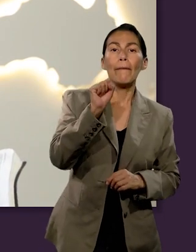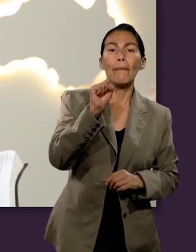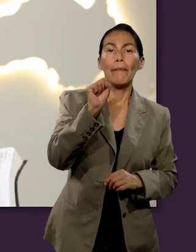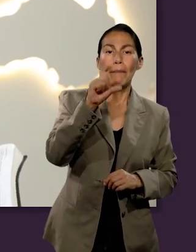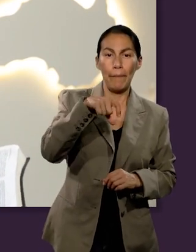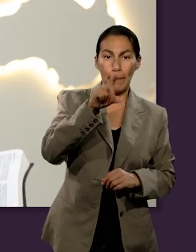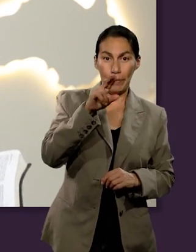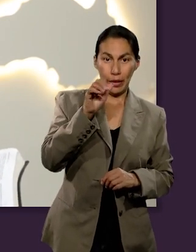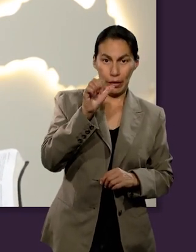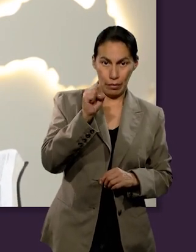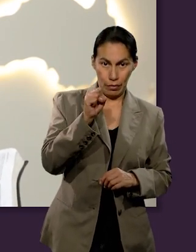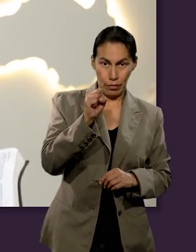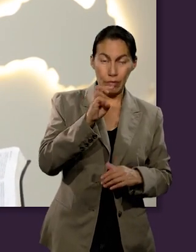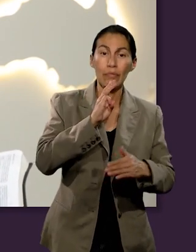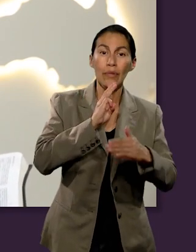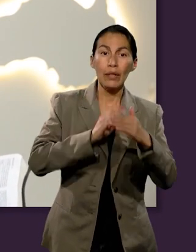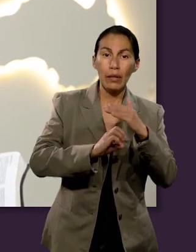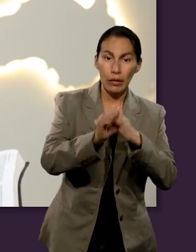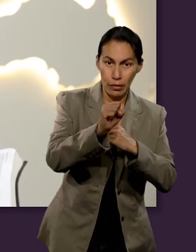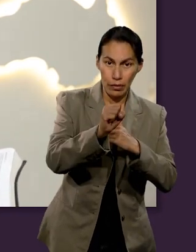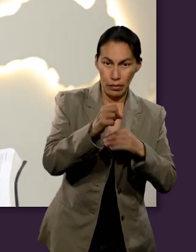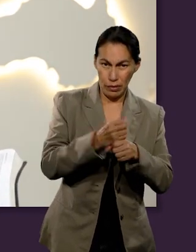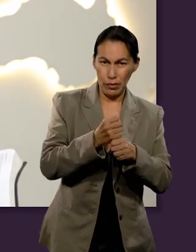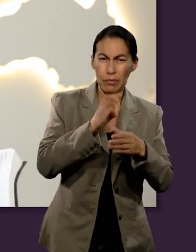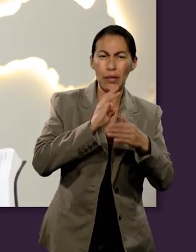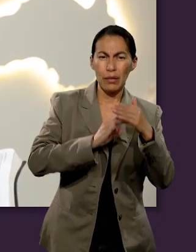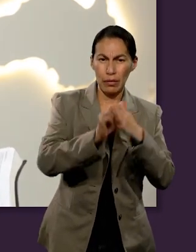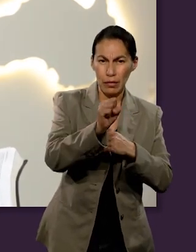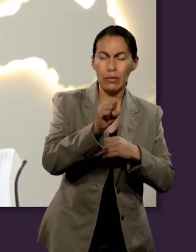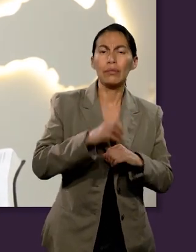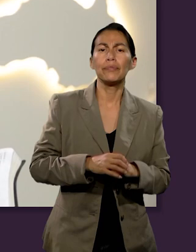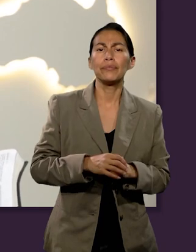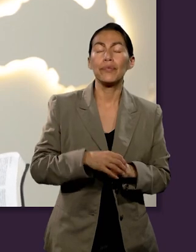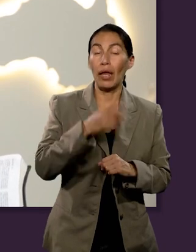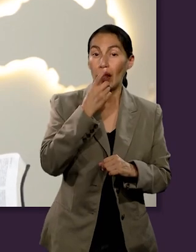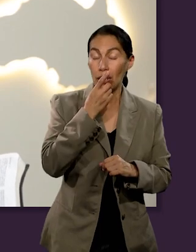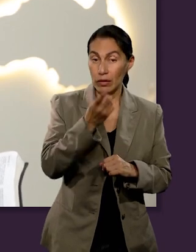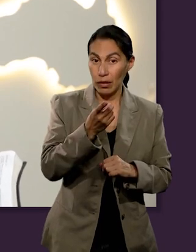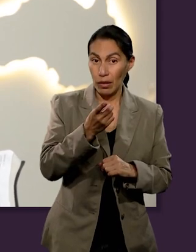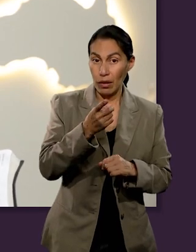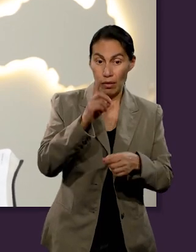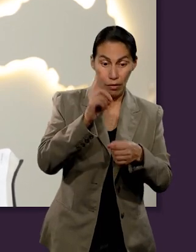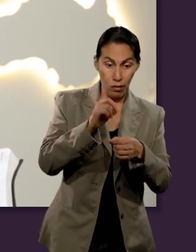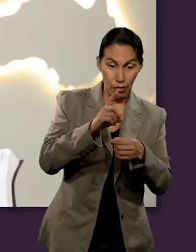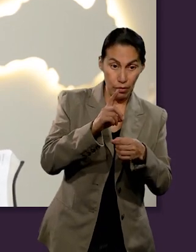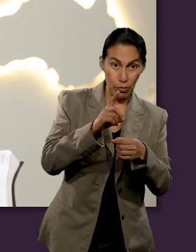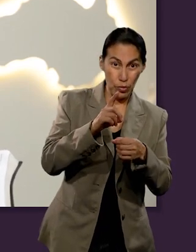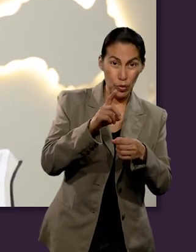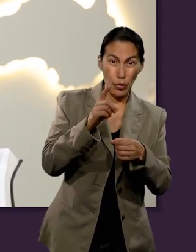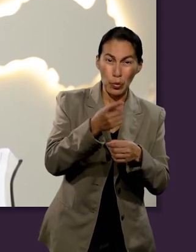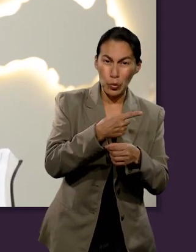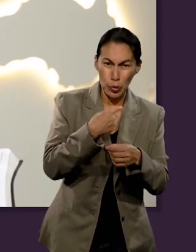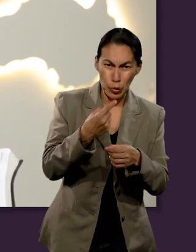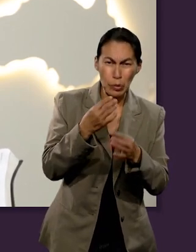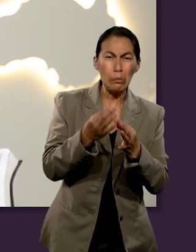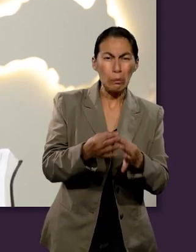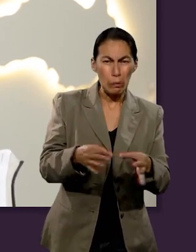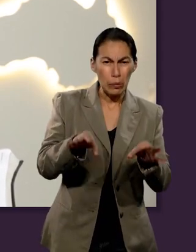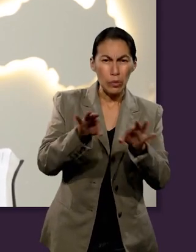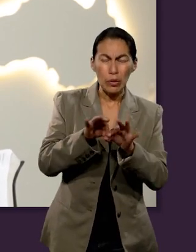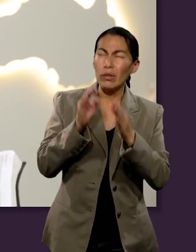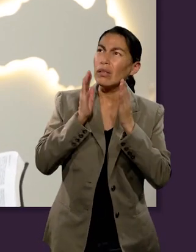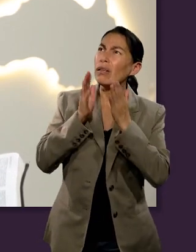Malaquías es muy claro en esto del diezmo, de puntualizar nuestra